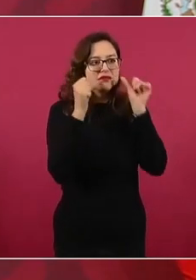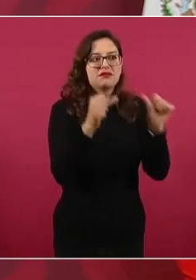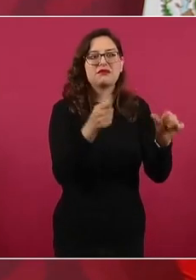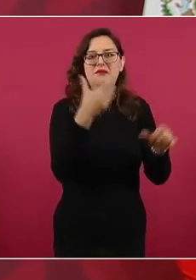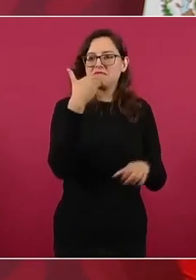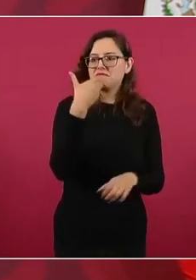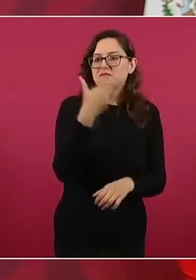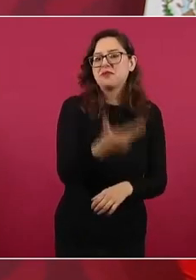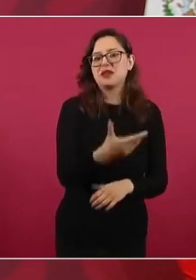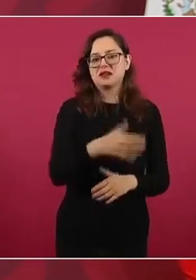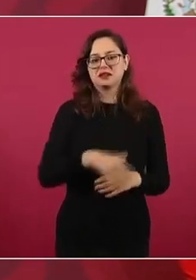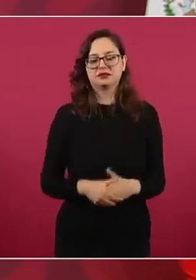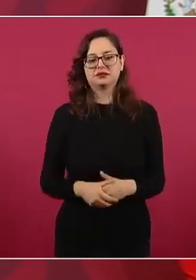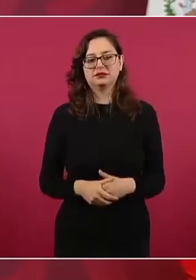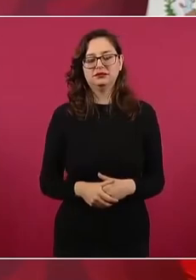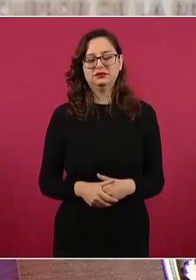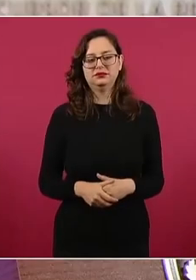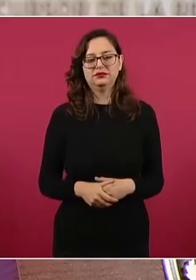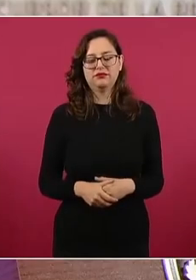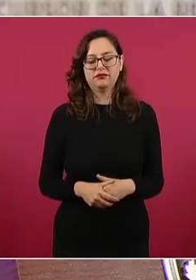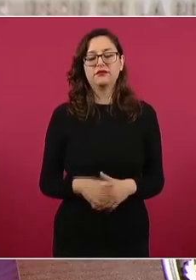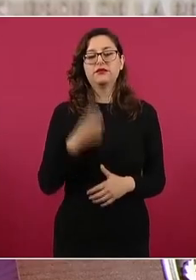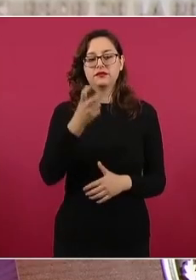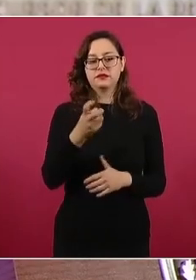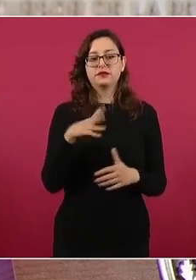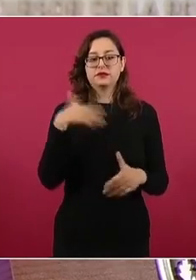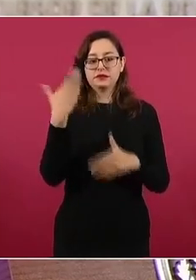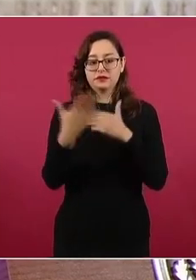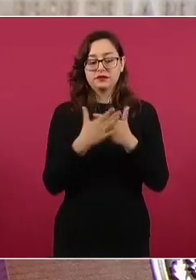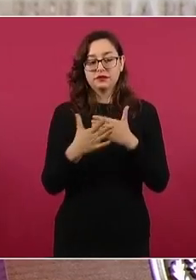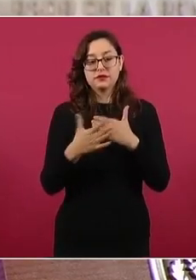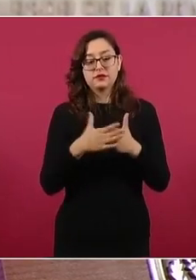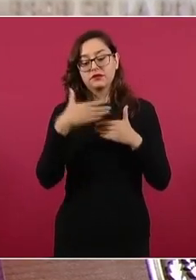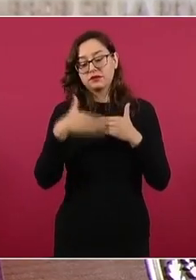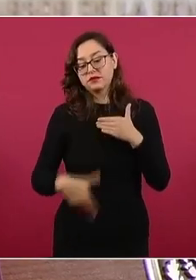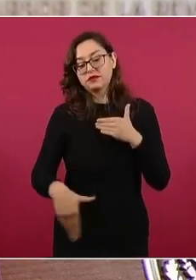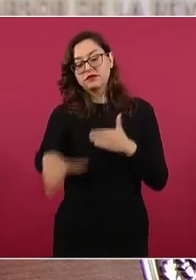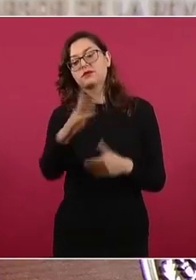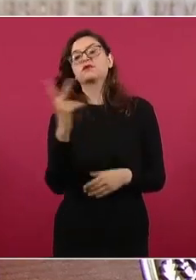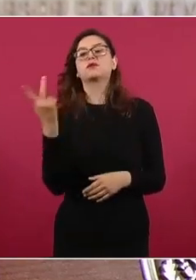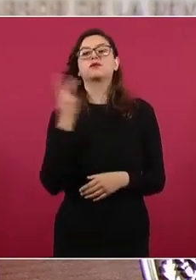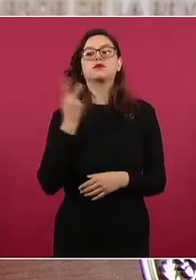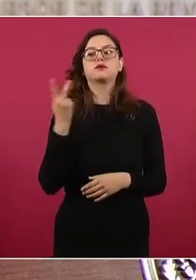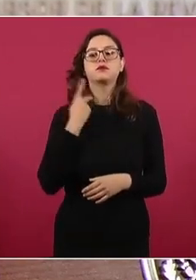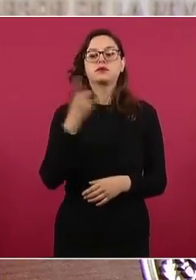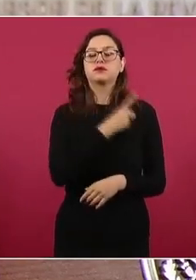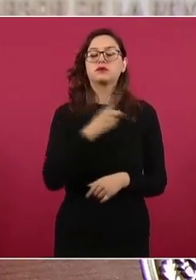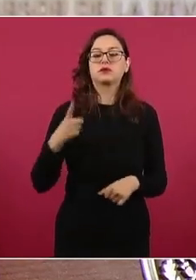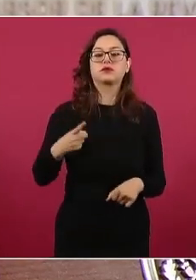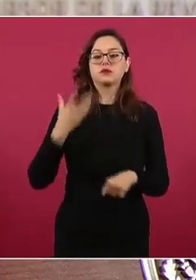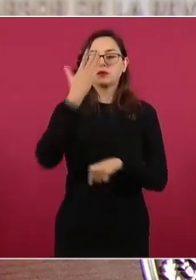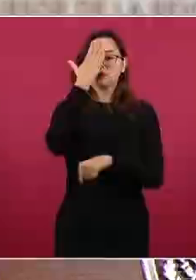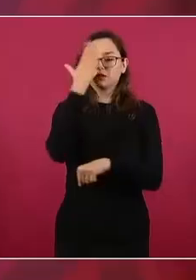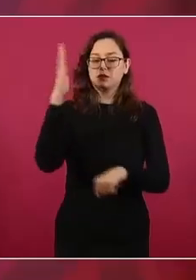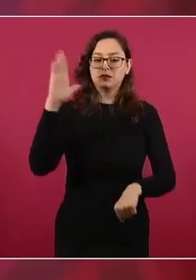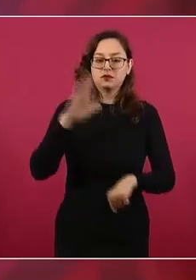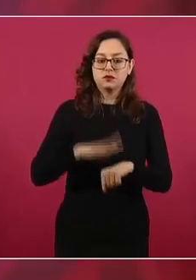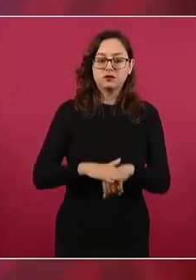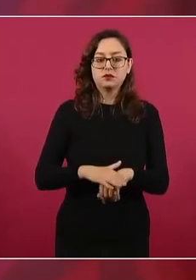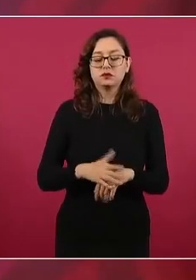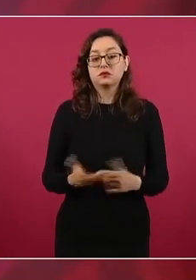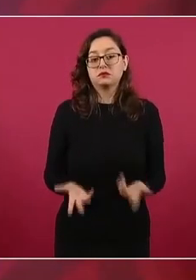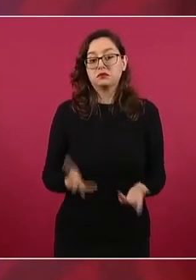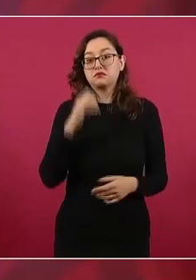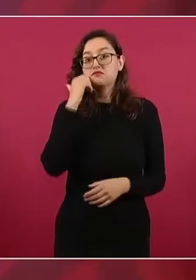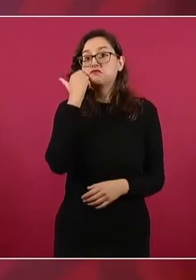lo tienen que tomar en cuenta los políticos, sobre todo los que buscan